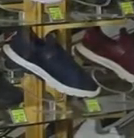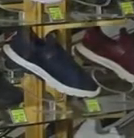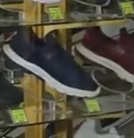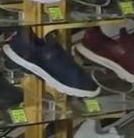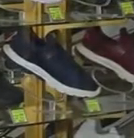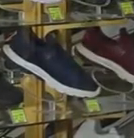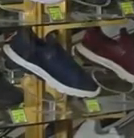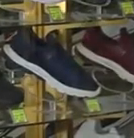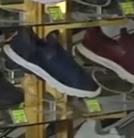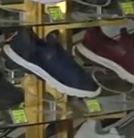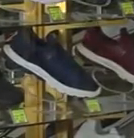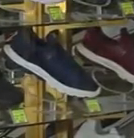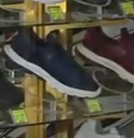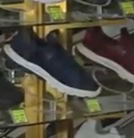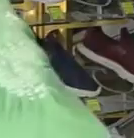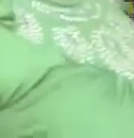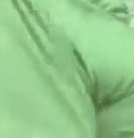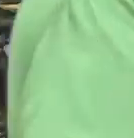Marcos Rivera. Marcos